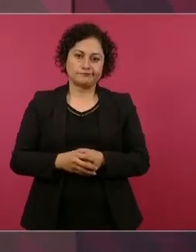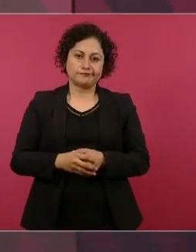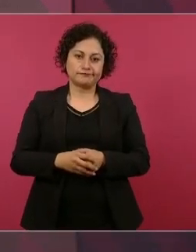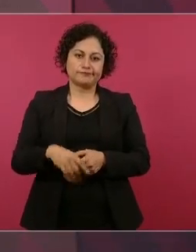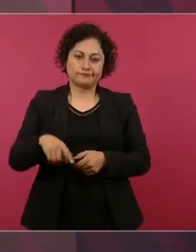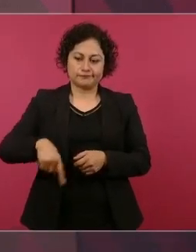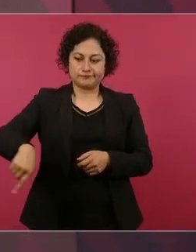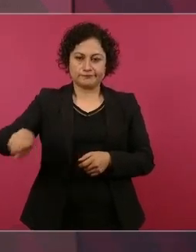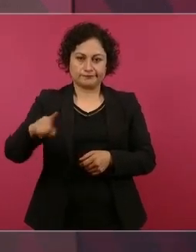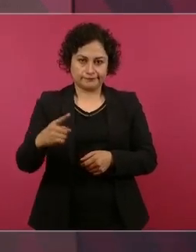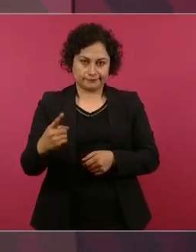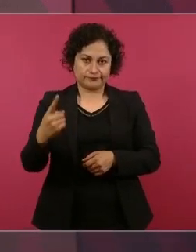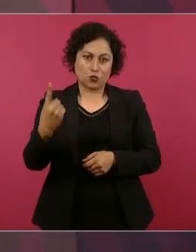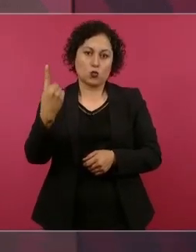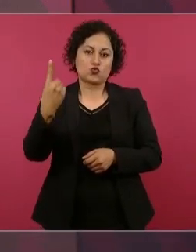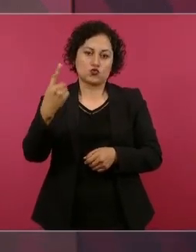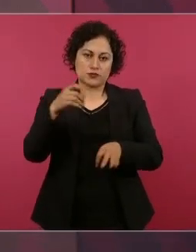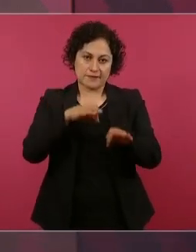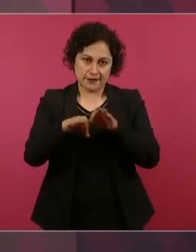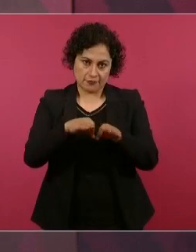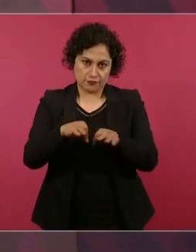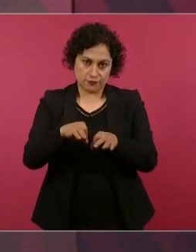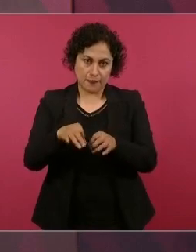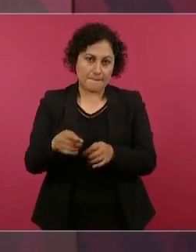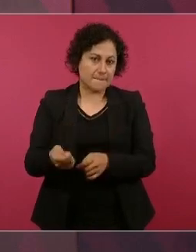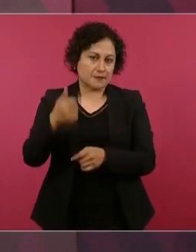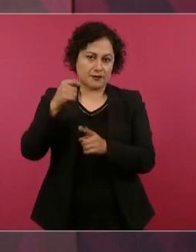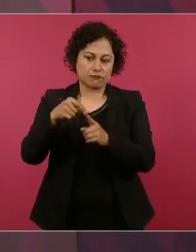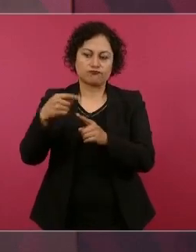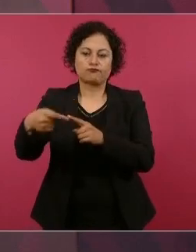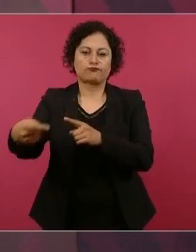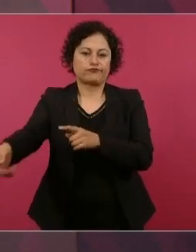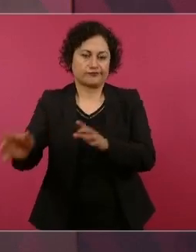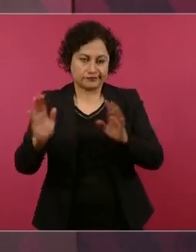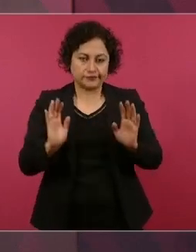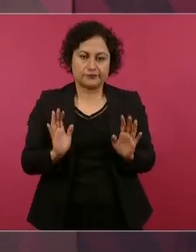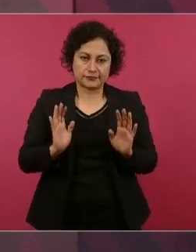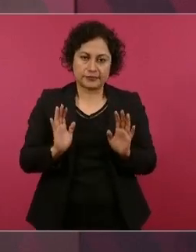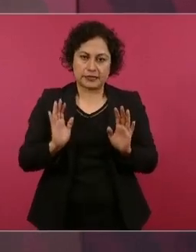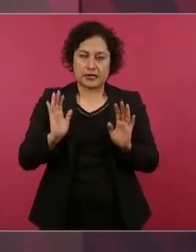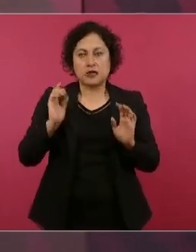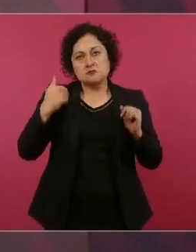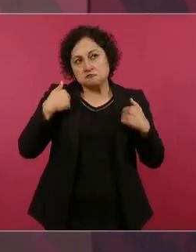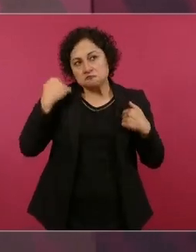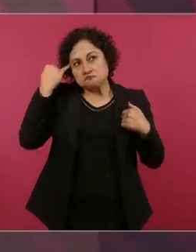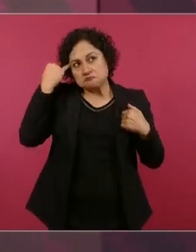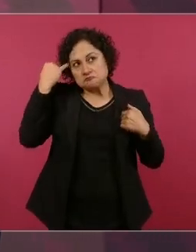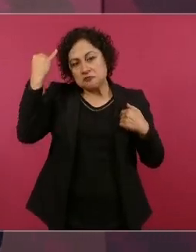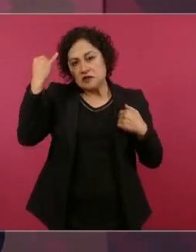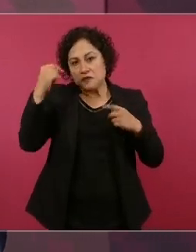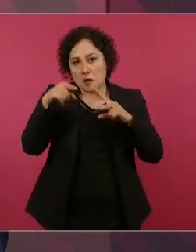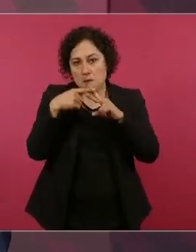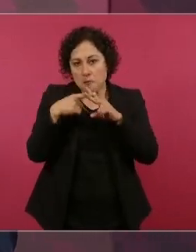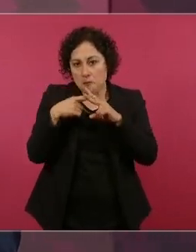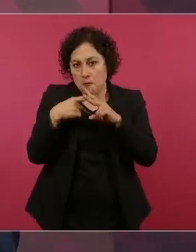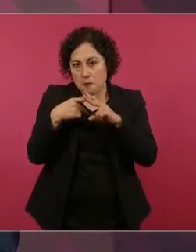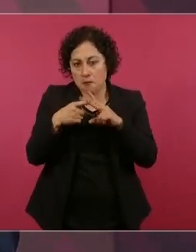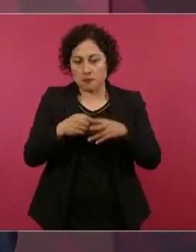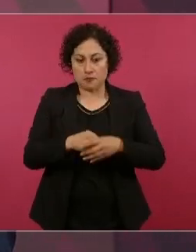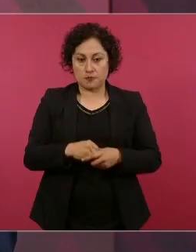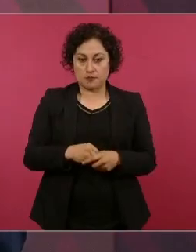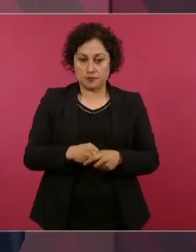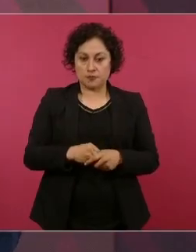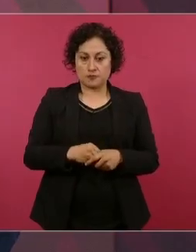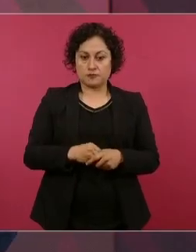Primero de julio. Sí, ese es mi plan. ¿El primero de mayo se publica?